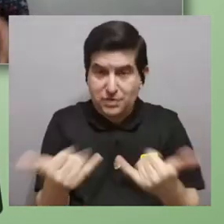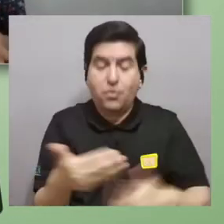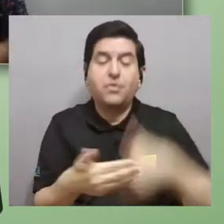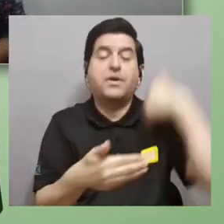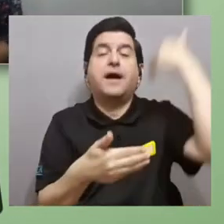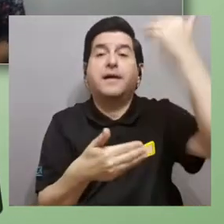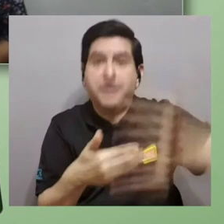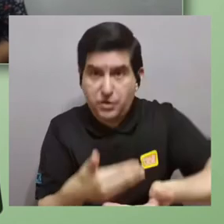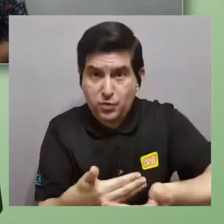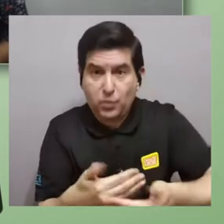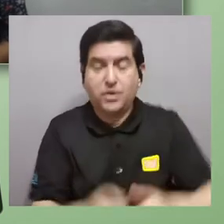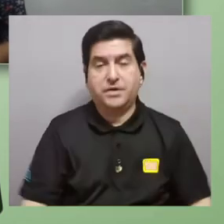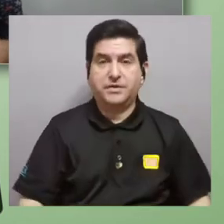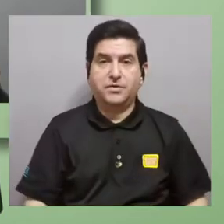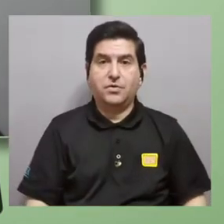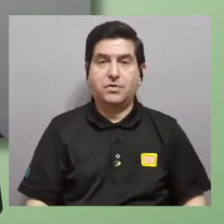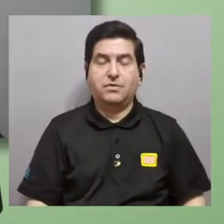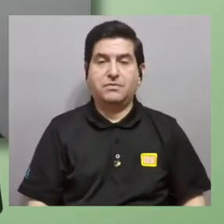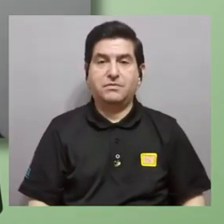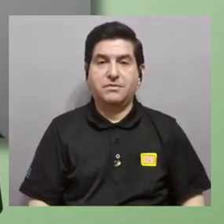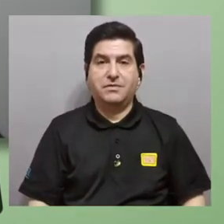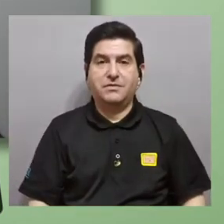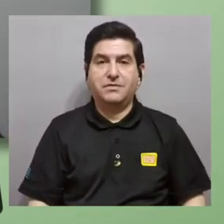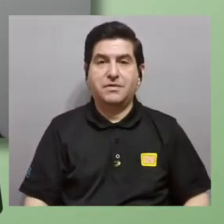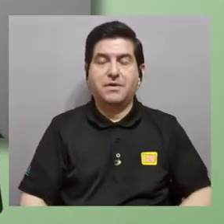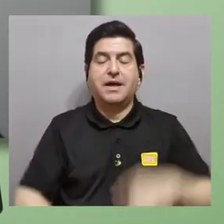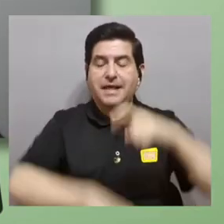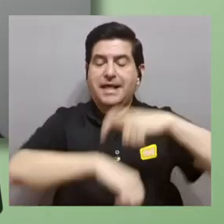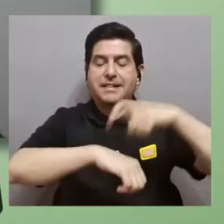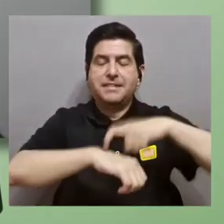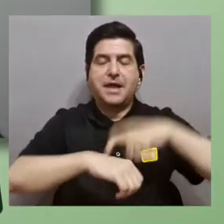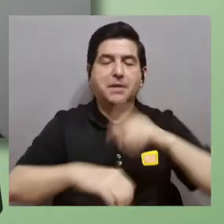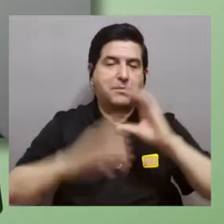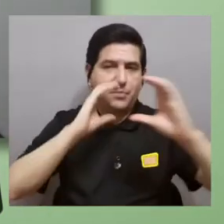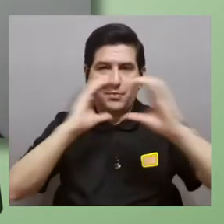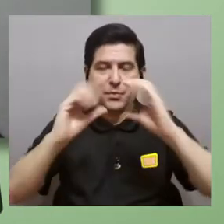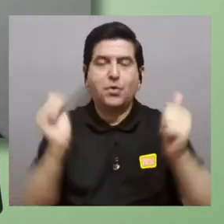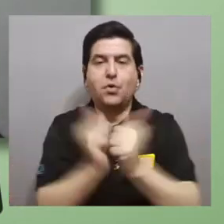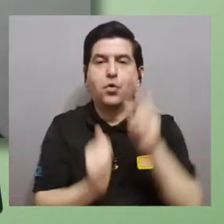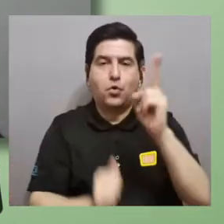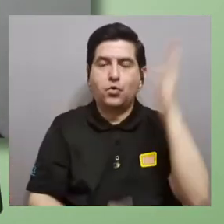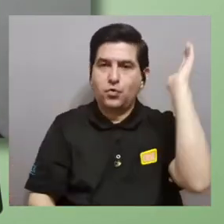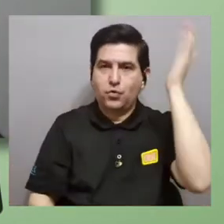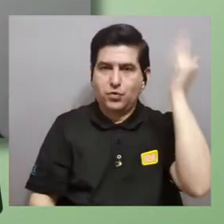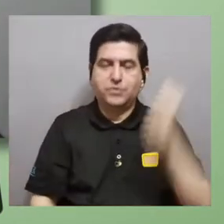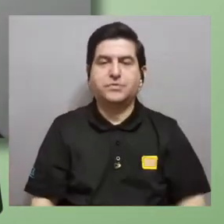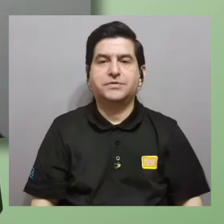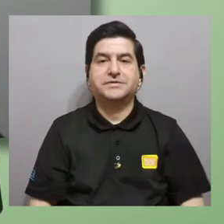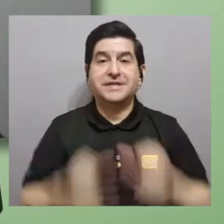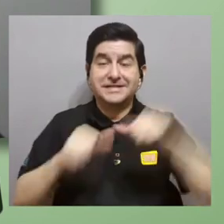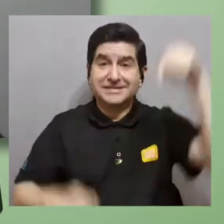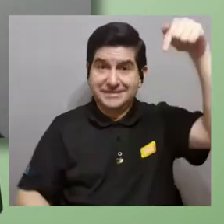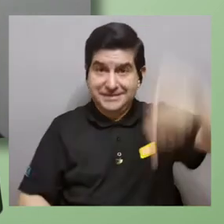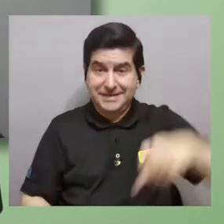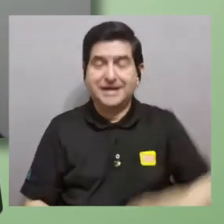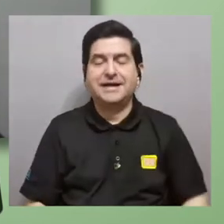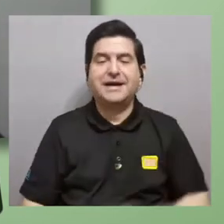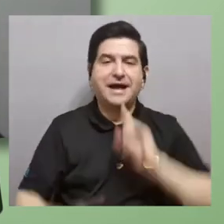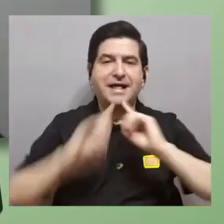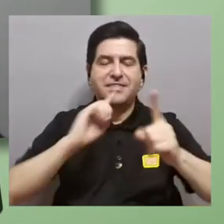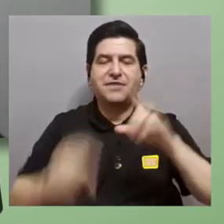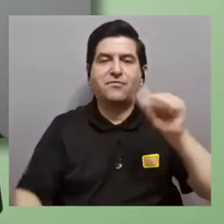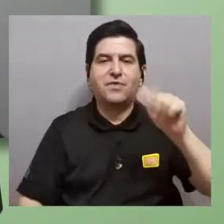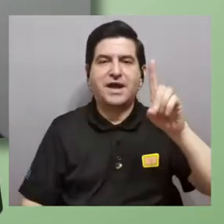y después de esta pausa vamos a tener este espacio de conversación con nuestros dos expositores continúen con nosotros